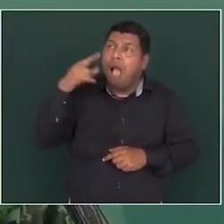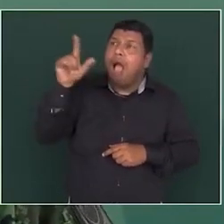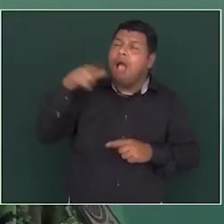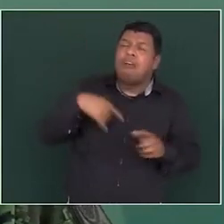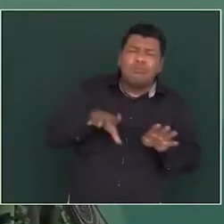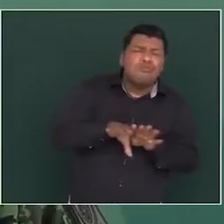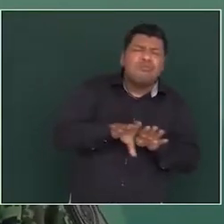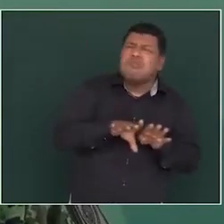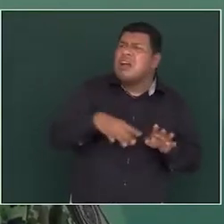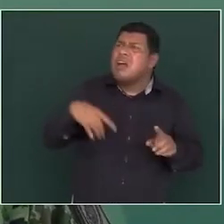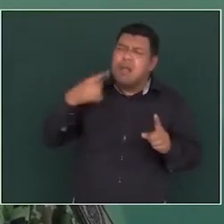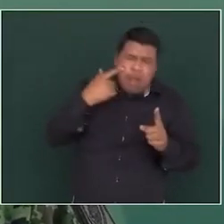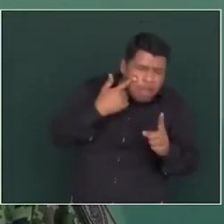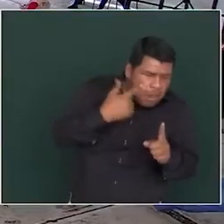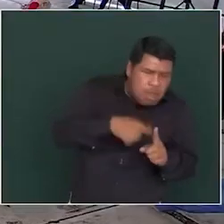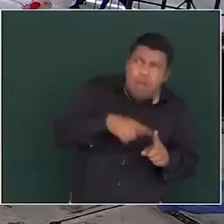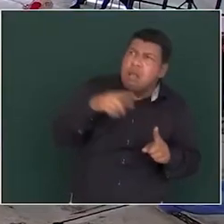manera